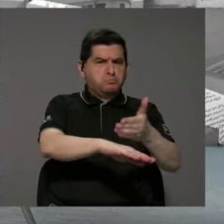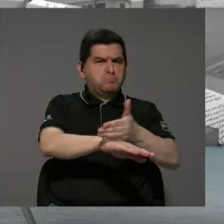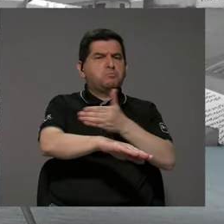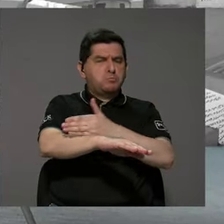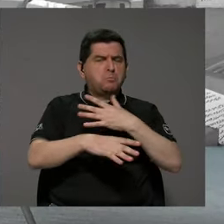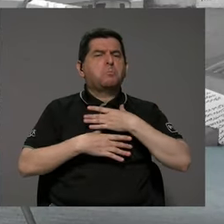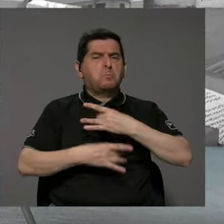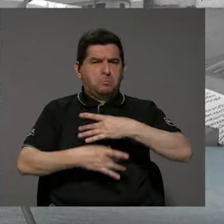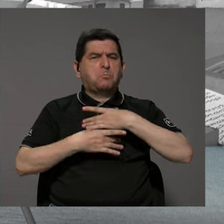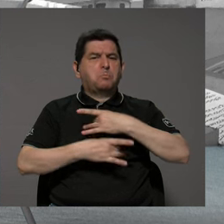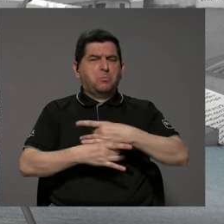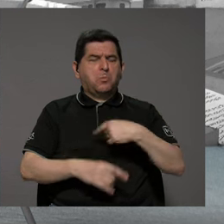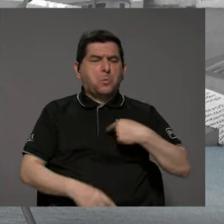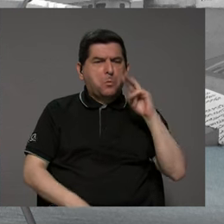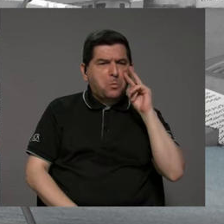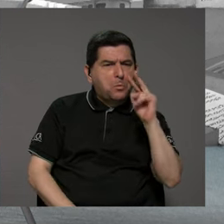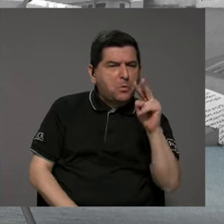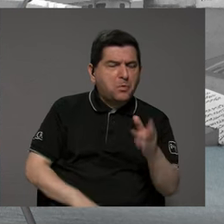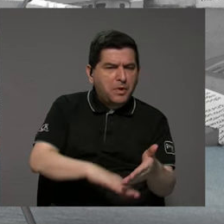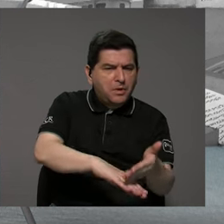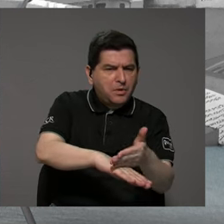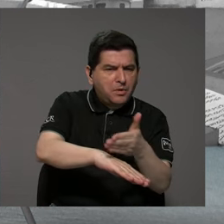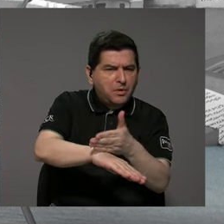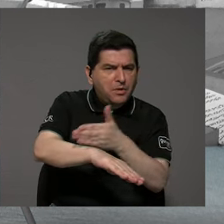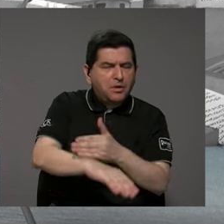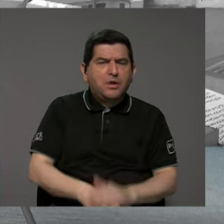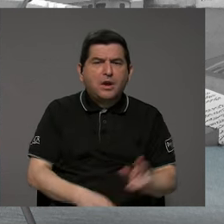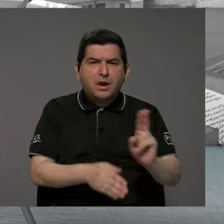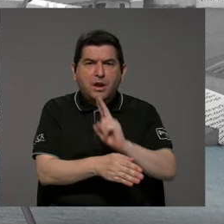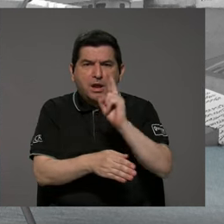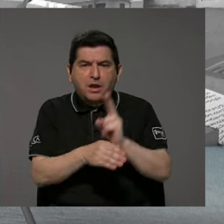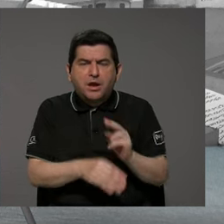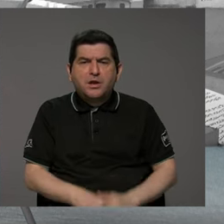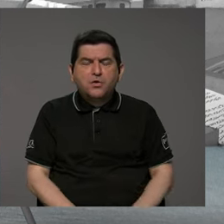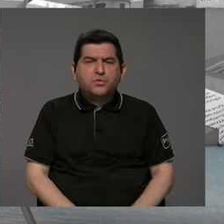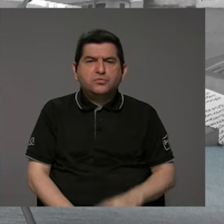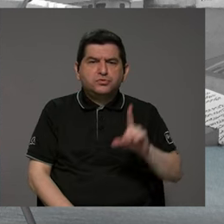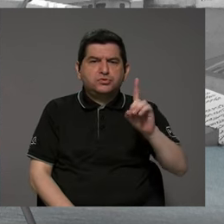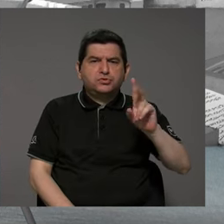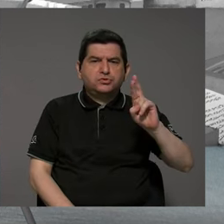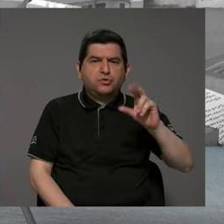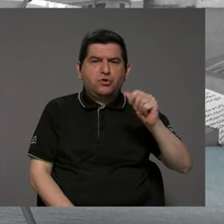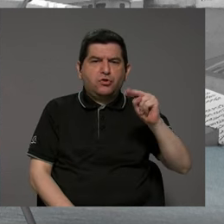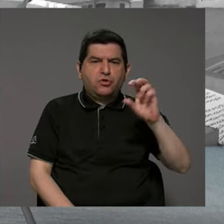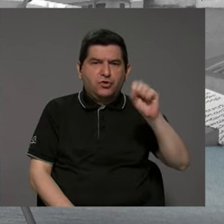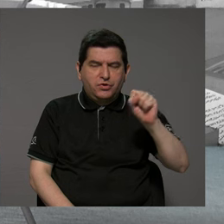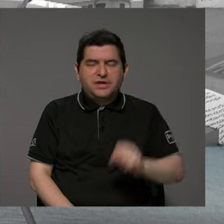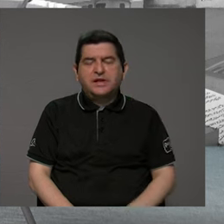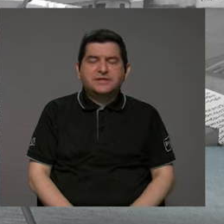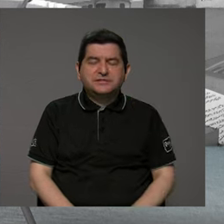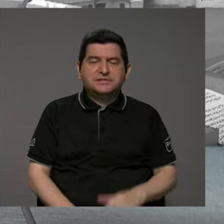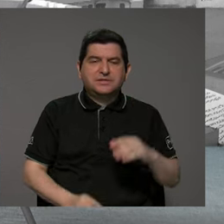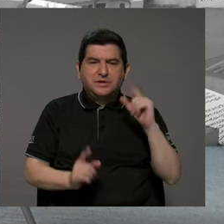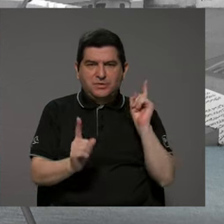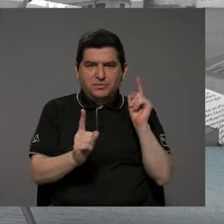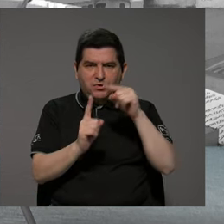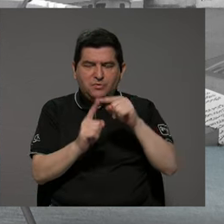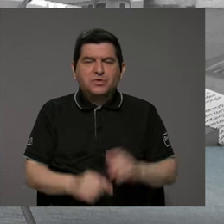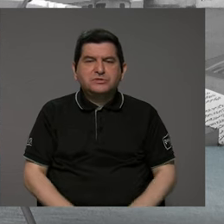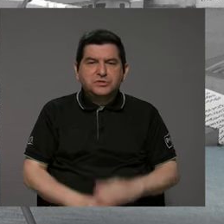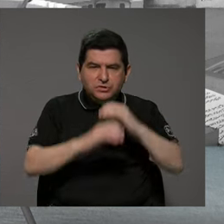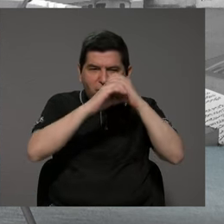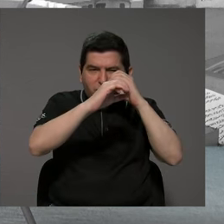avances interesantes. Por ejemplo, uno ve un aumento muy interesante en la utilización de drones dentro de los gobiernos locales, para catastro, para otros temas.